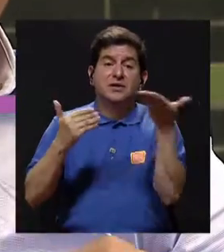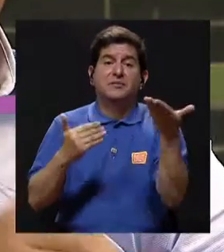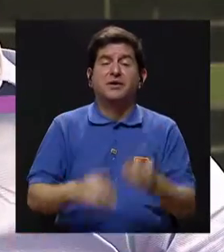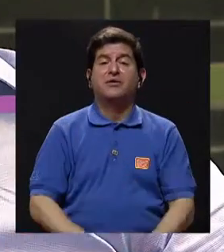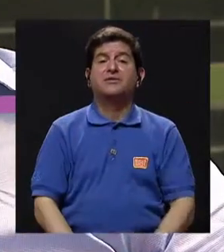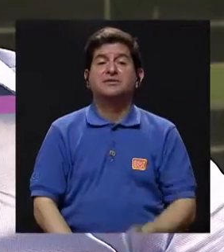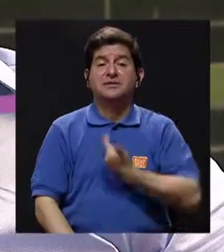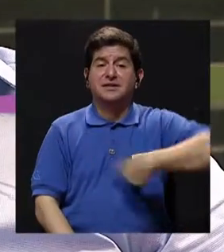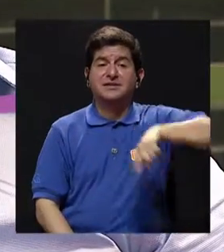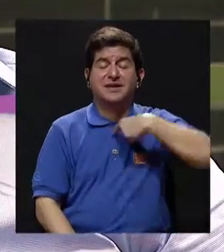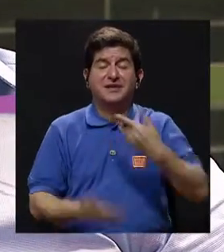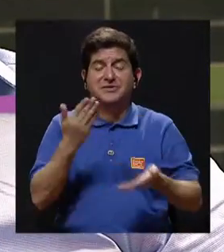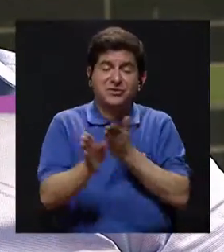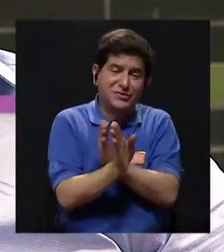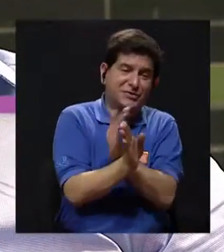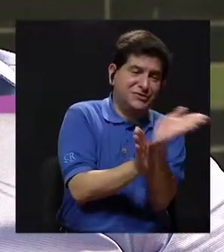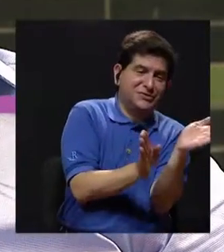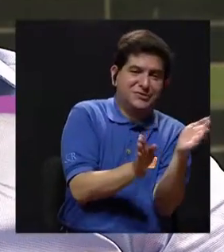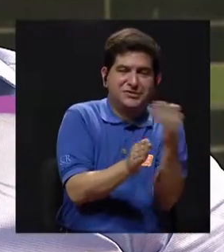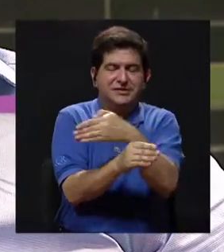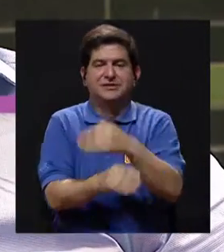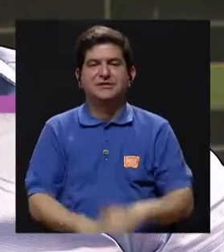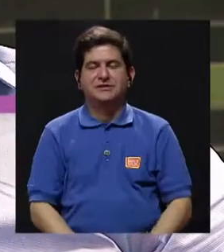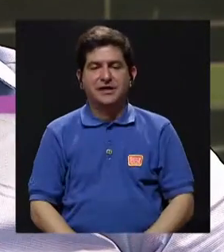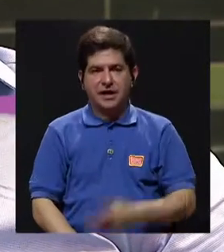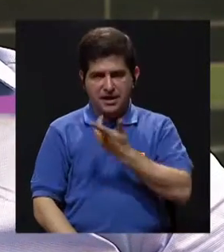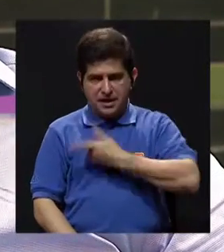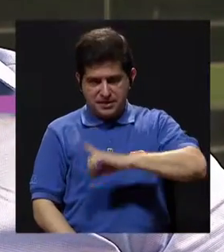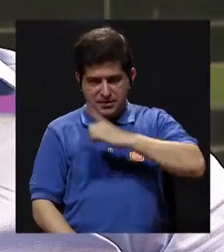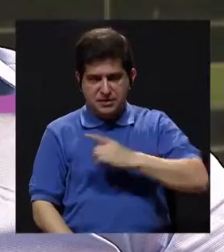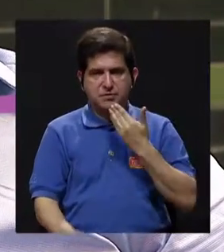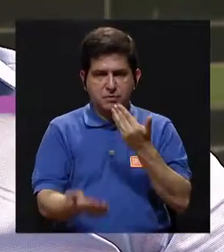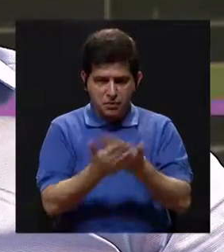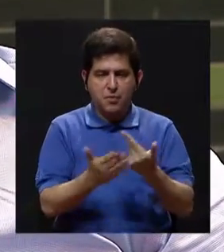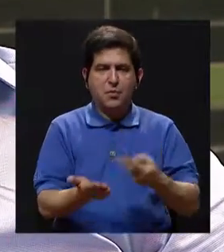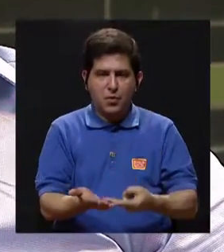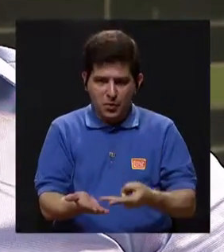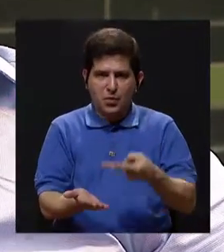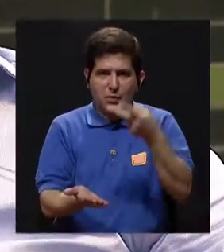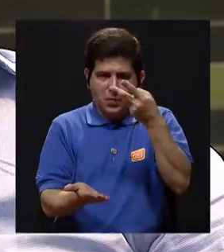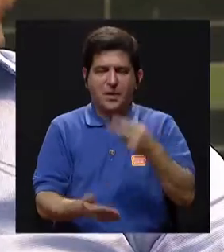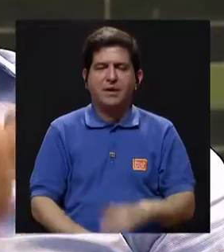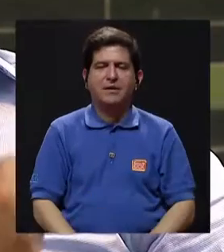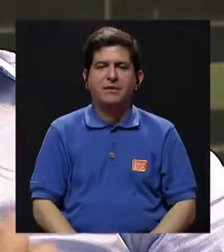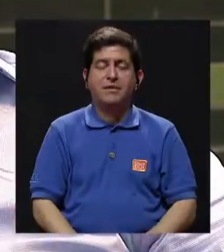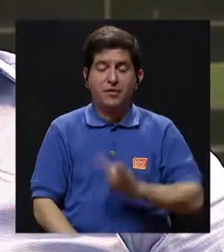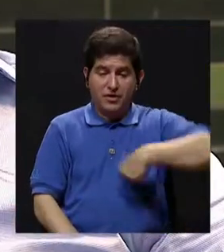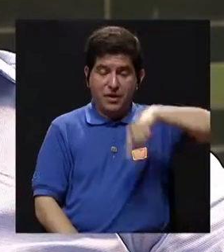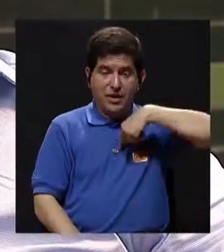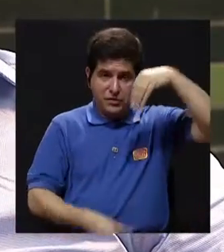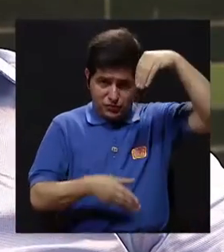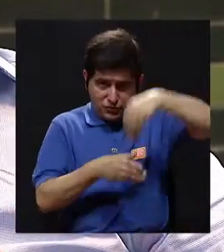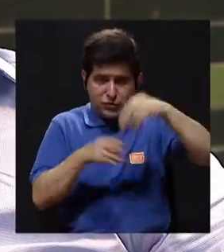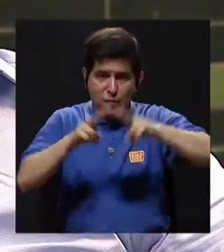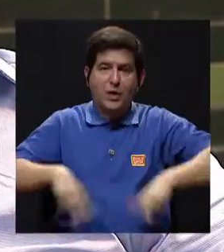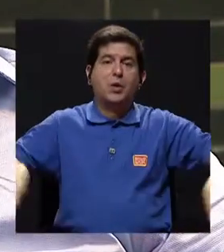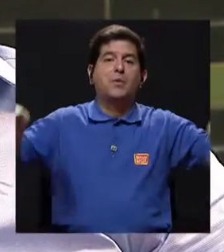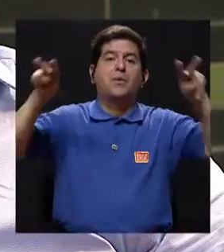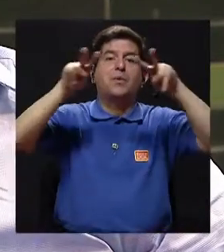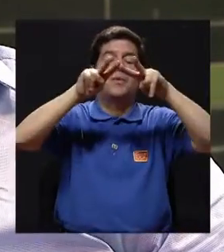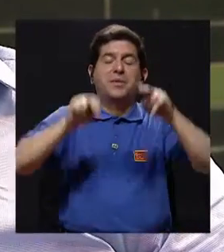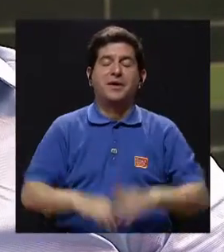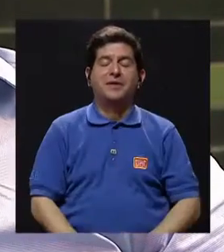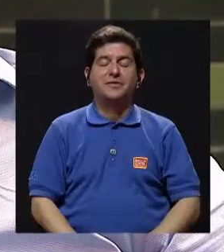cosas que nos van a querer desviar. Entonces, disciplina es realmente un muy buen valor a incorporar en nosotros para